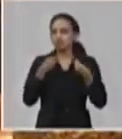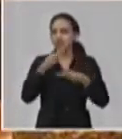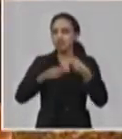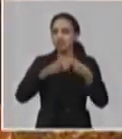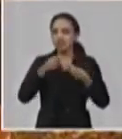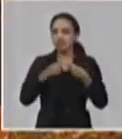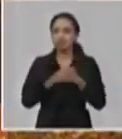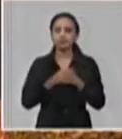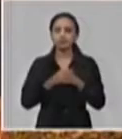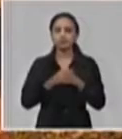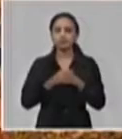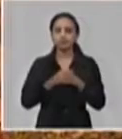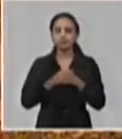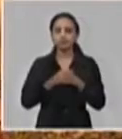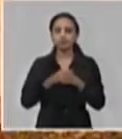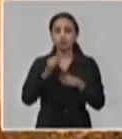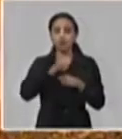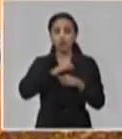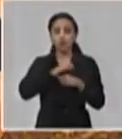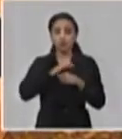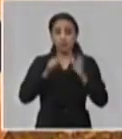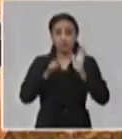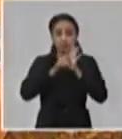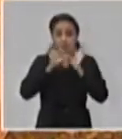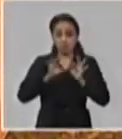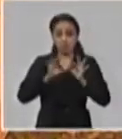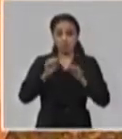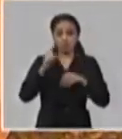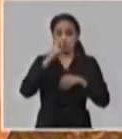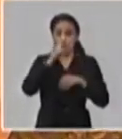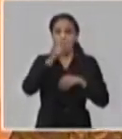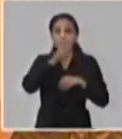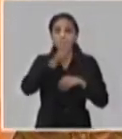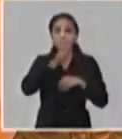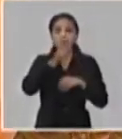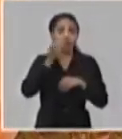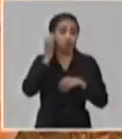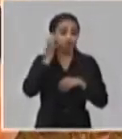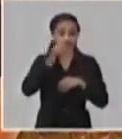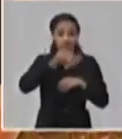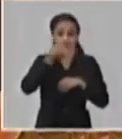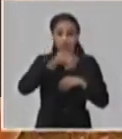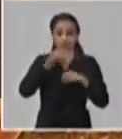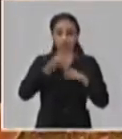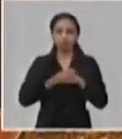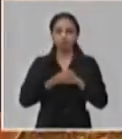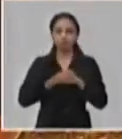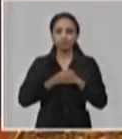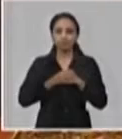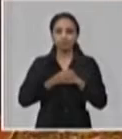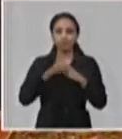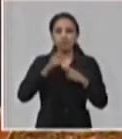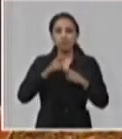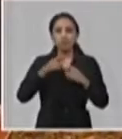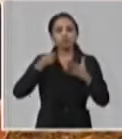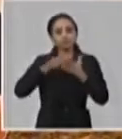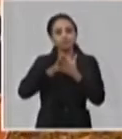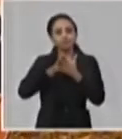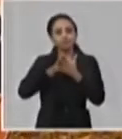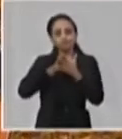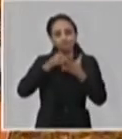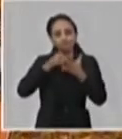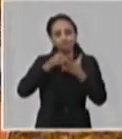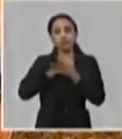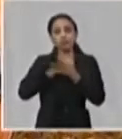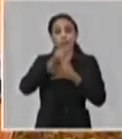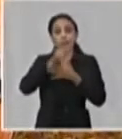prefiero comenzar por donde terminó la periodista en su intervención, y es insistir en que las